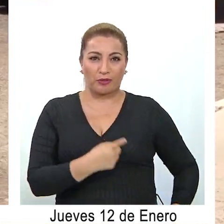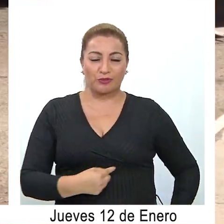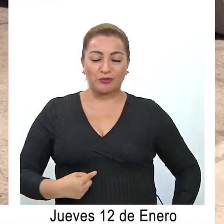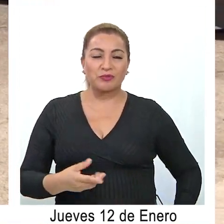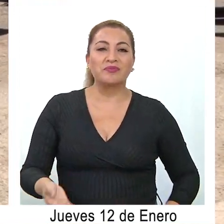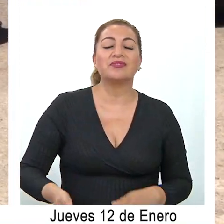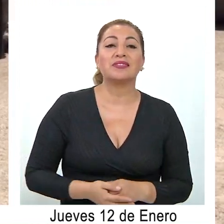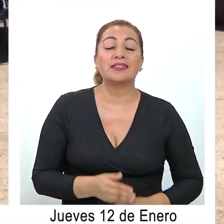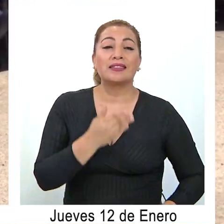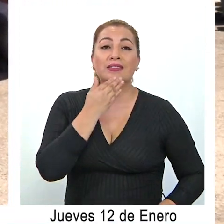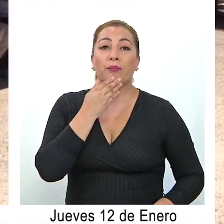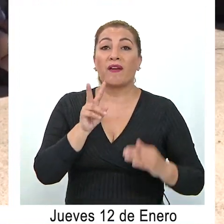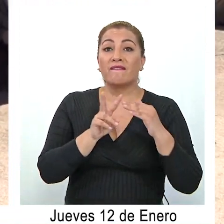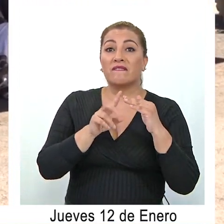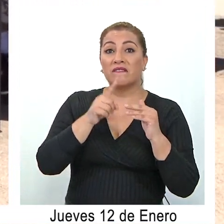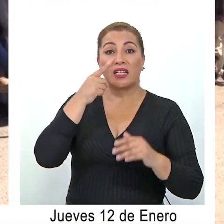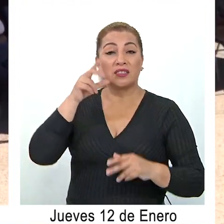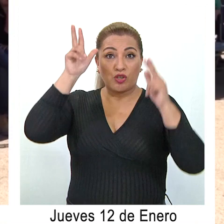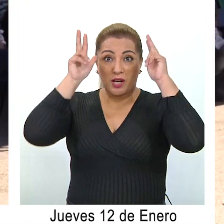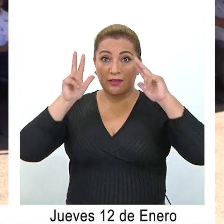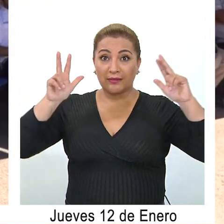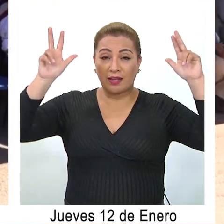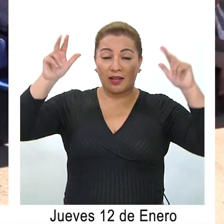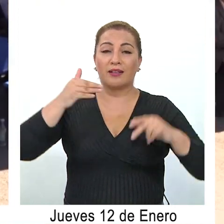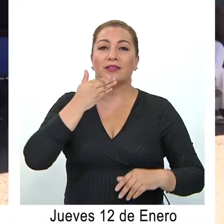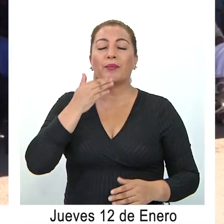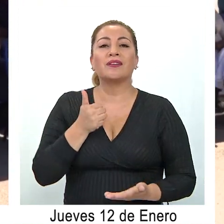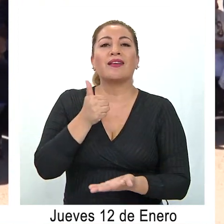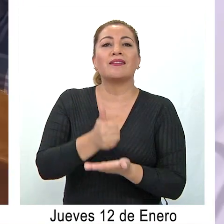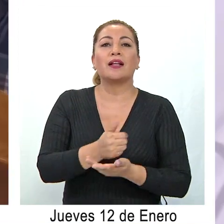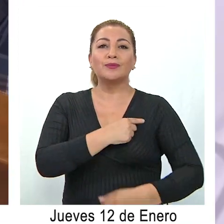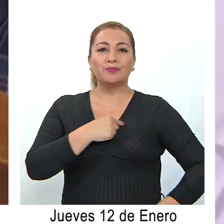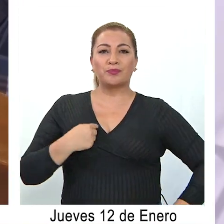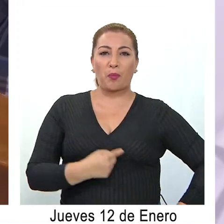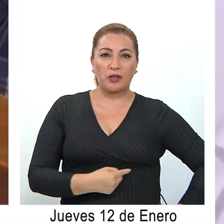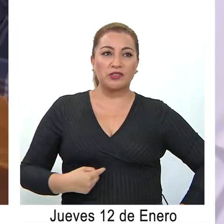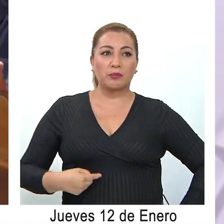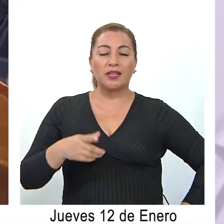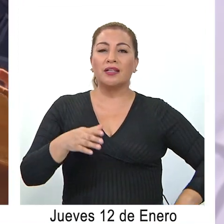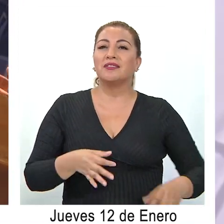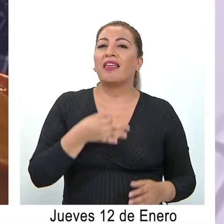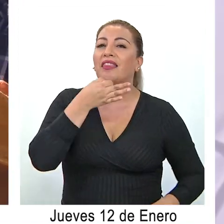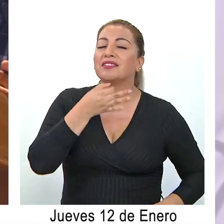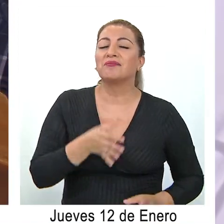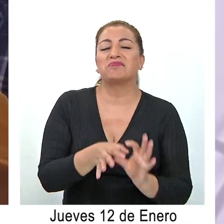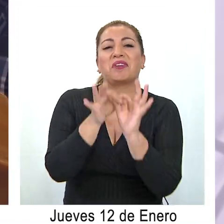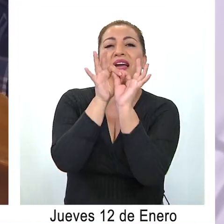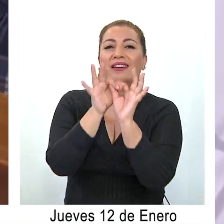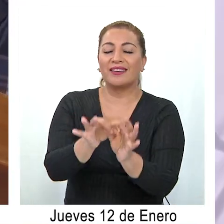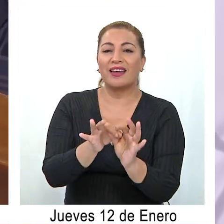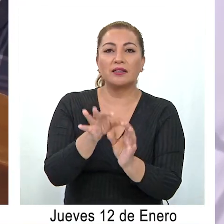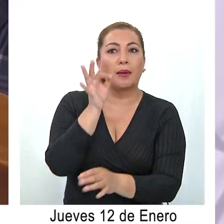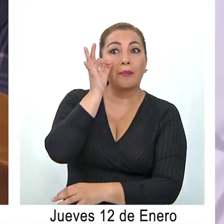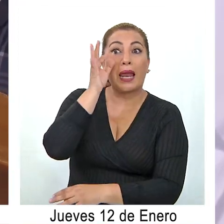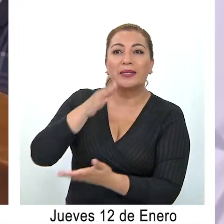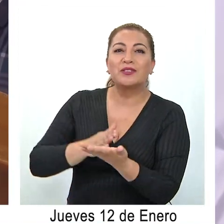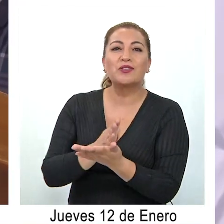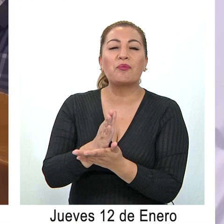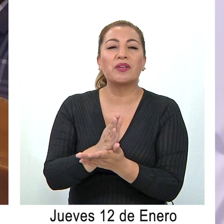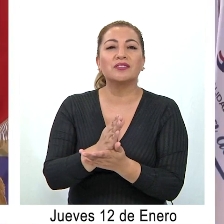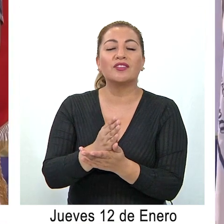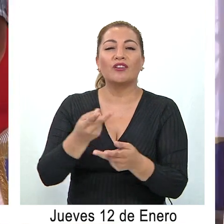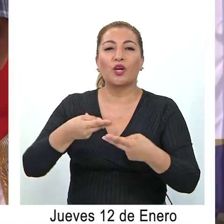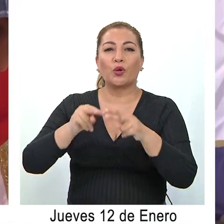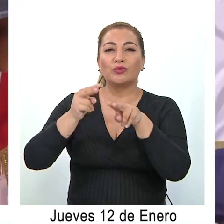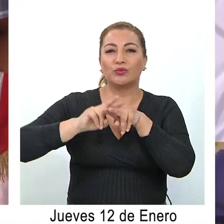Por su parte, tanto vecinos de La Tirana como el alcalde de Pozo Almonte se mostraron agradecidos de ver el inicio de estas